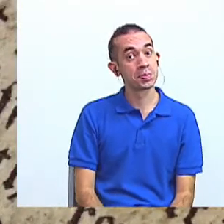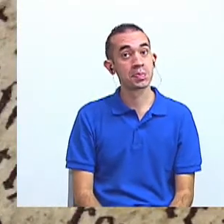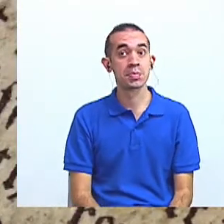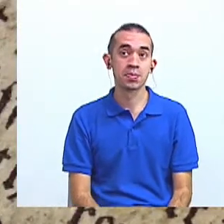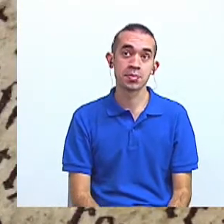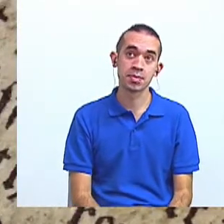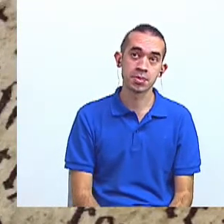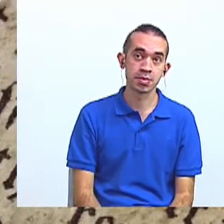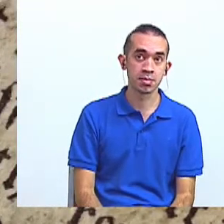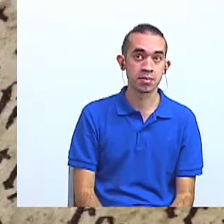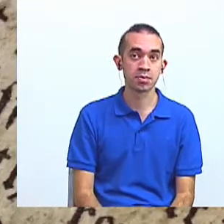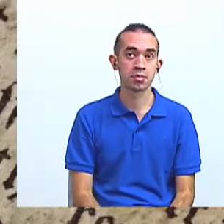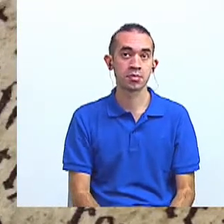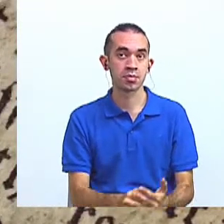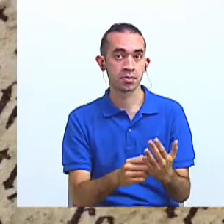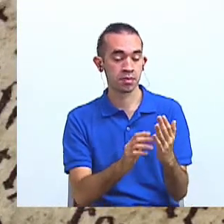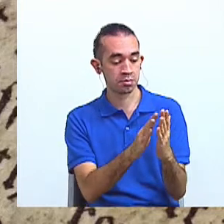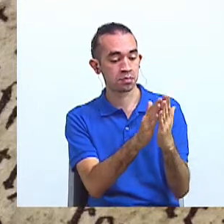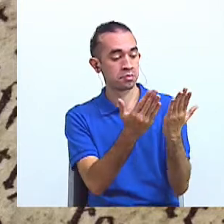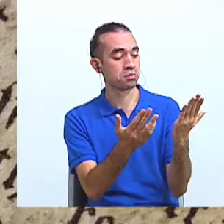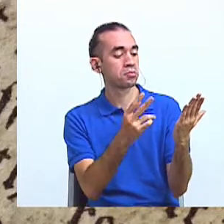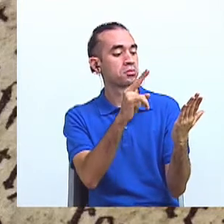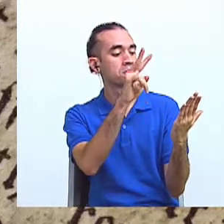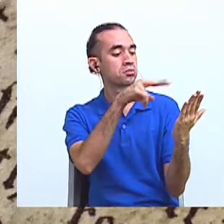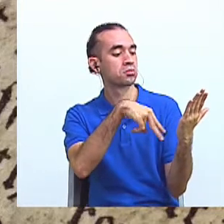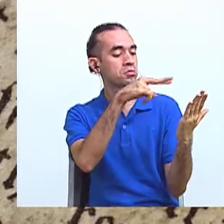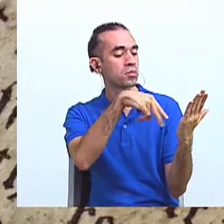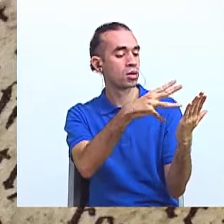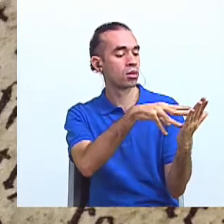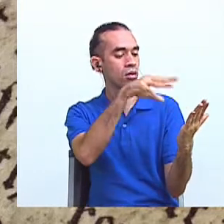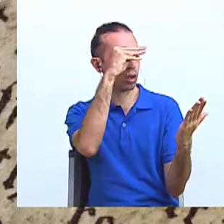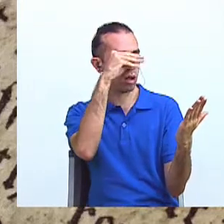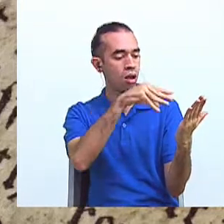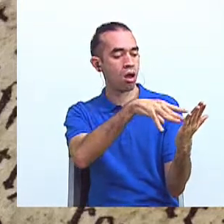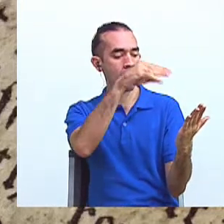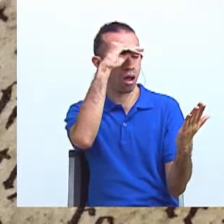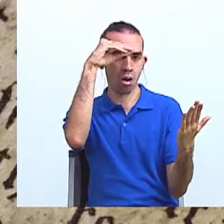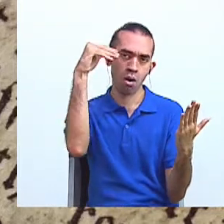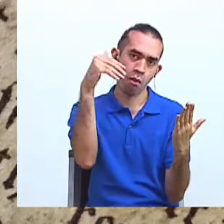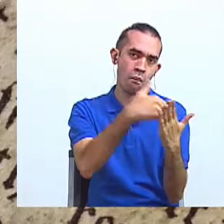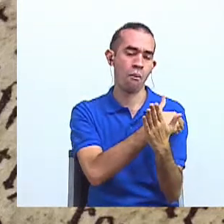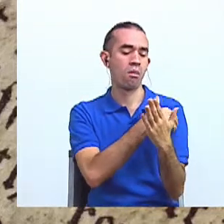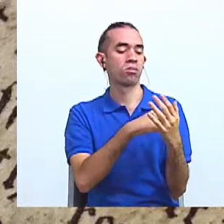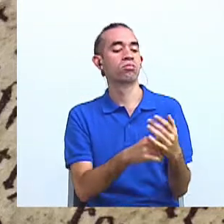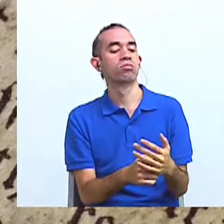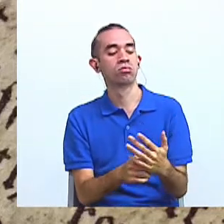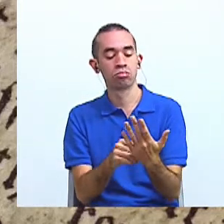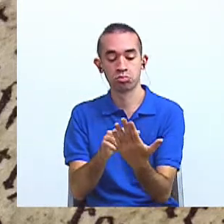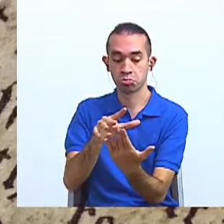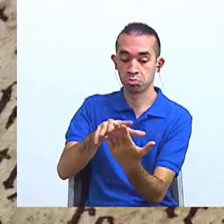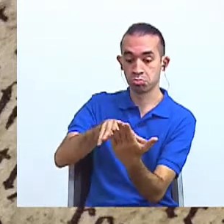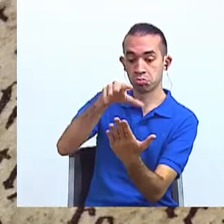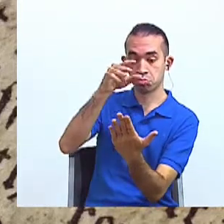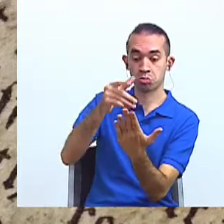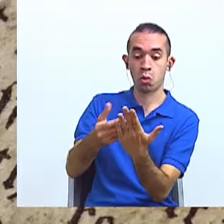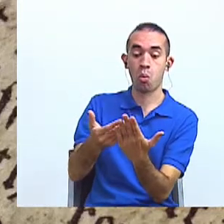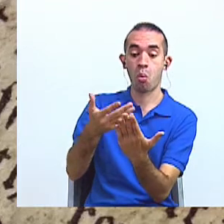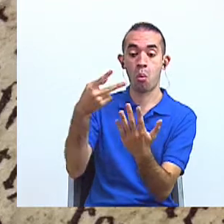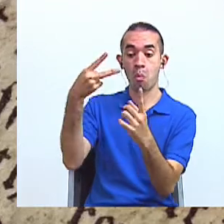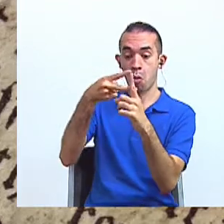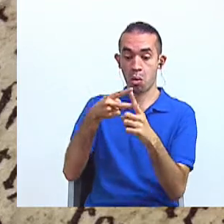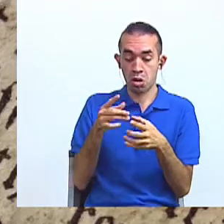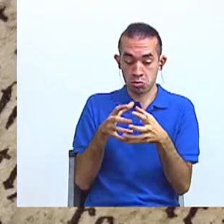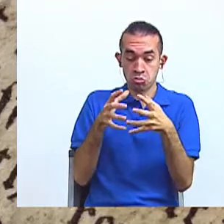Leer nos aporta nuevos conocimientos, enriquece nuestro vocabulario y nos ayuda a expresarnos